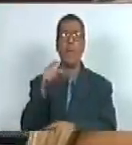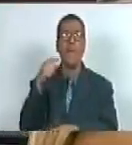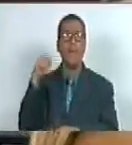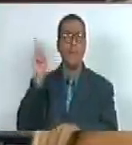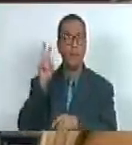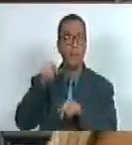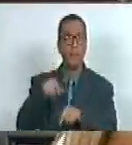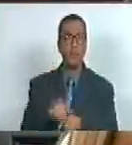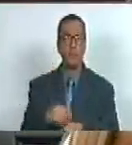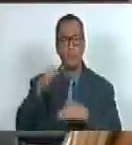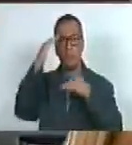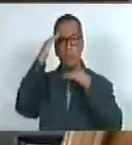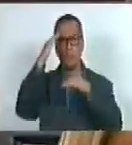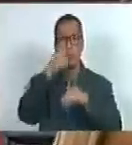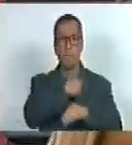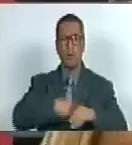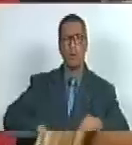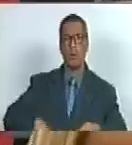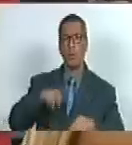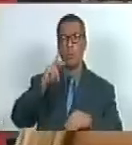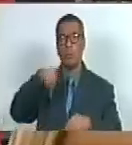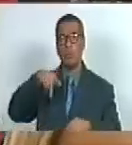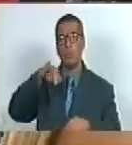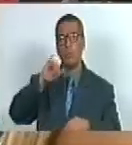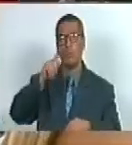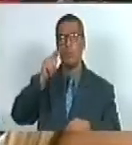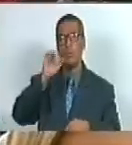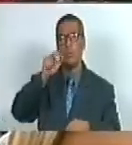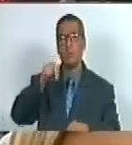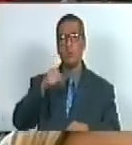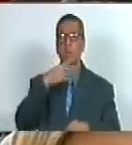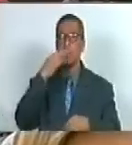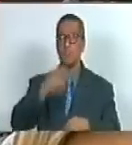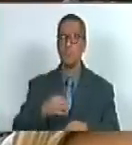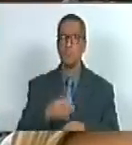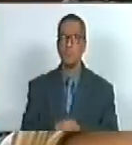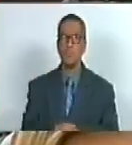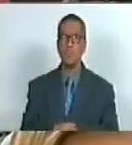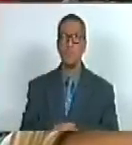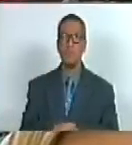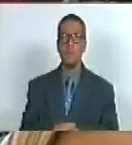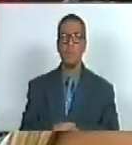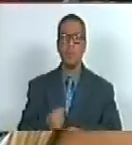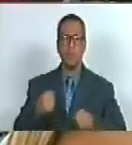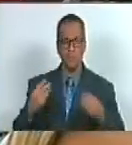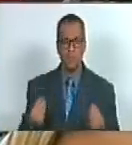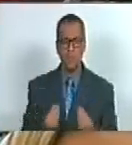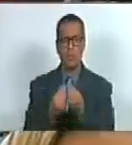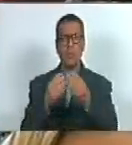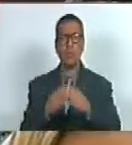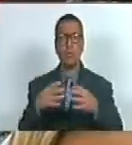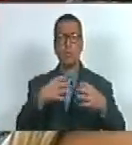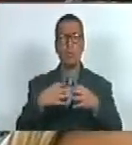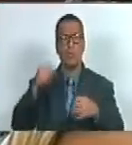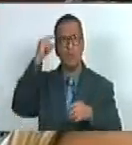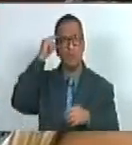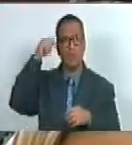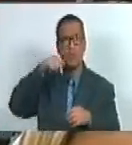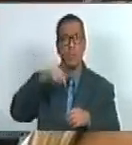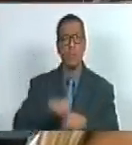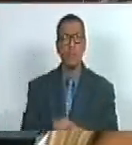saludamos al presidente Putin y de manera categórica nos solidarizamos con la batalla que hoy